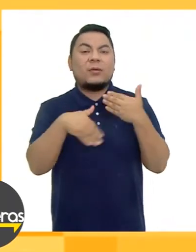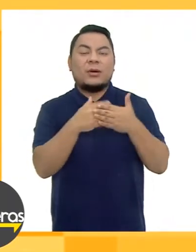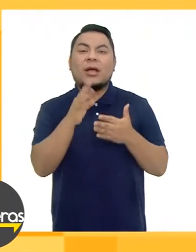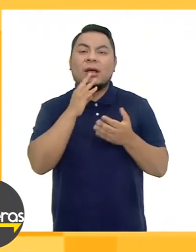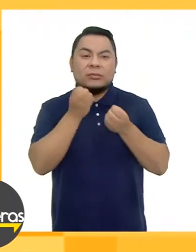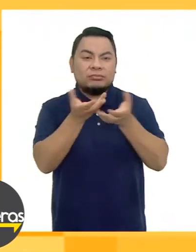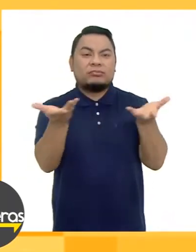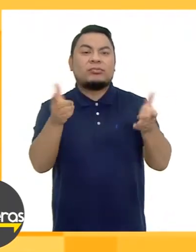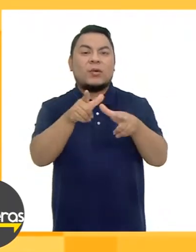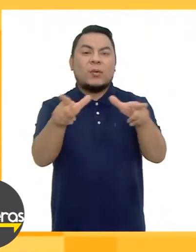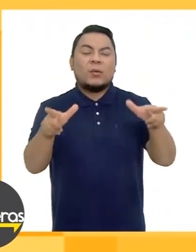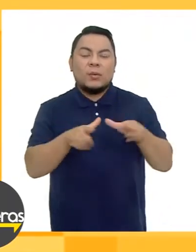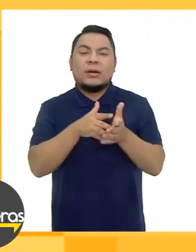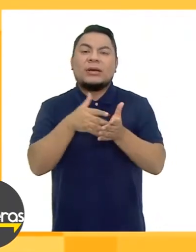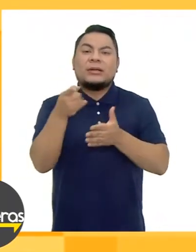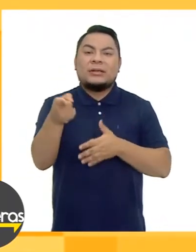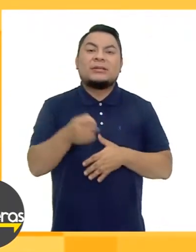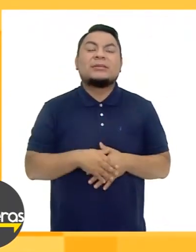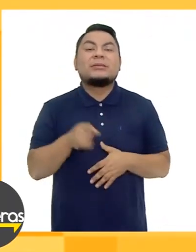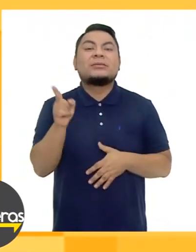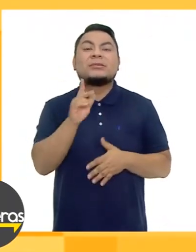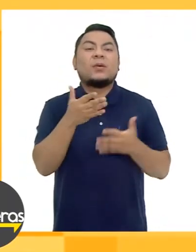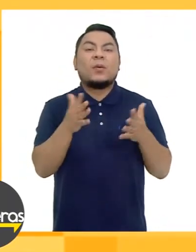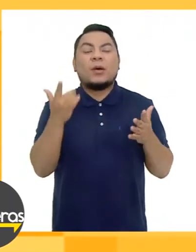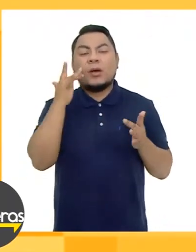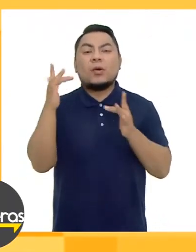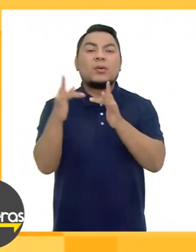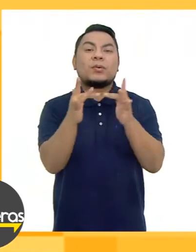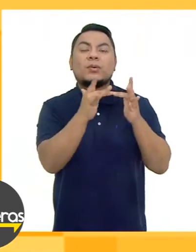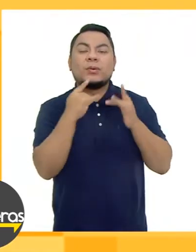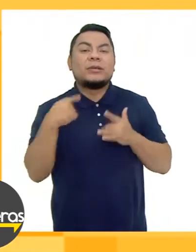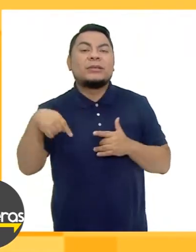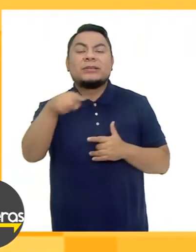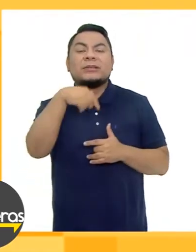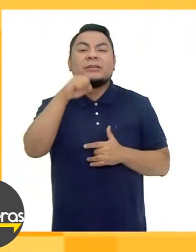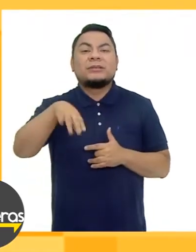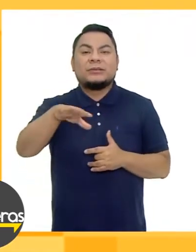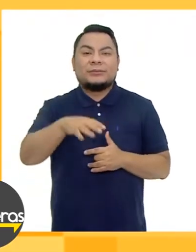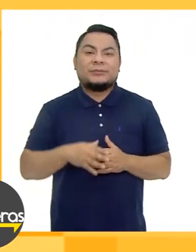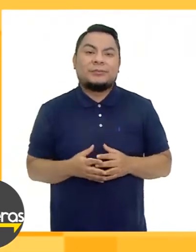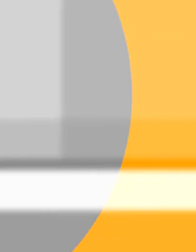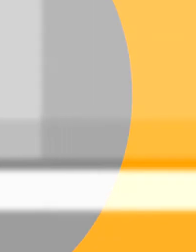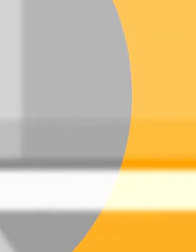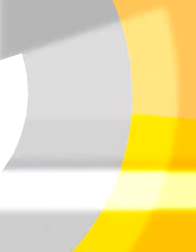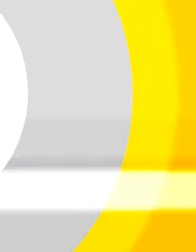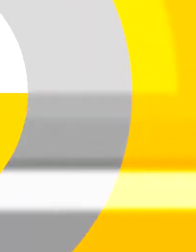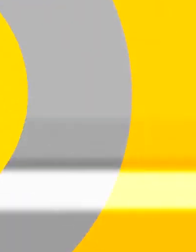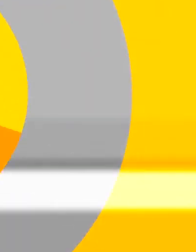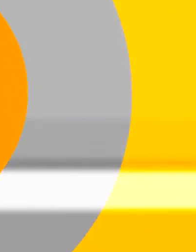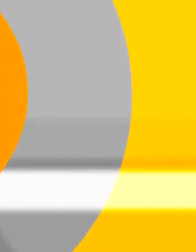La narración oral A espacios vulnerables Que no hayan tenido Contacto Con este arte